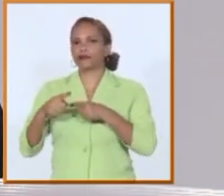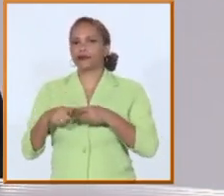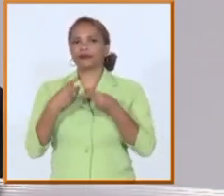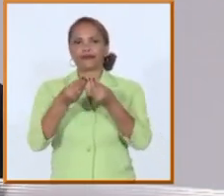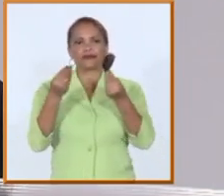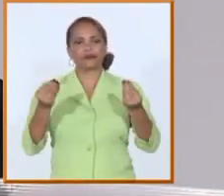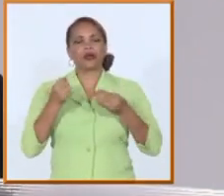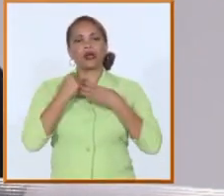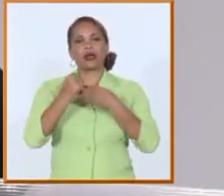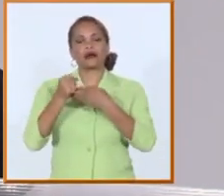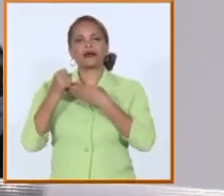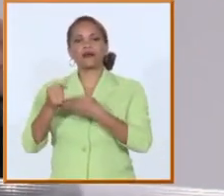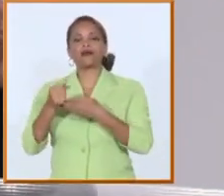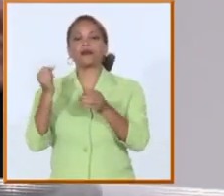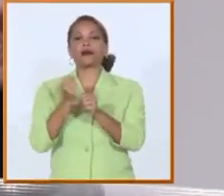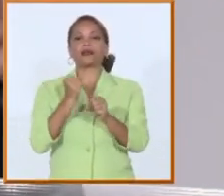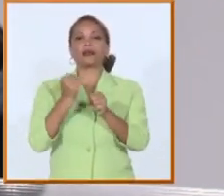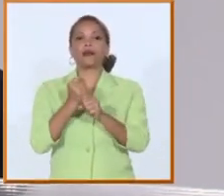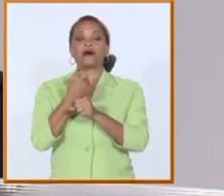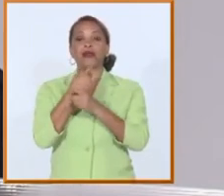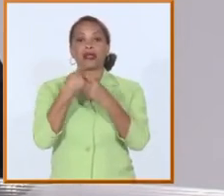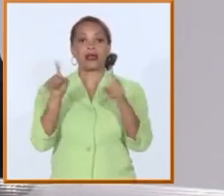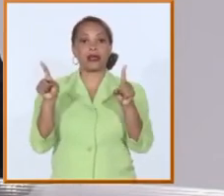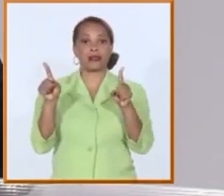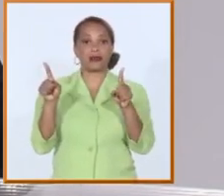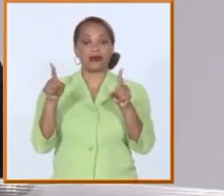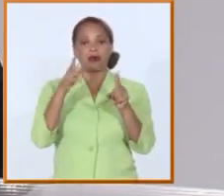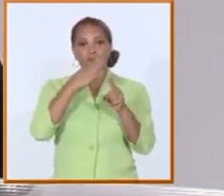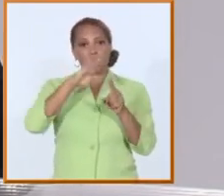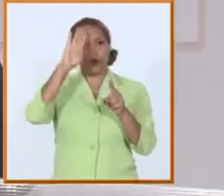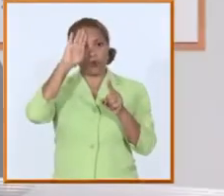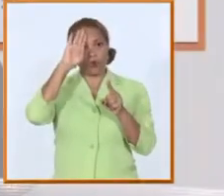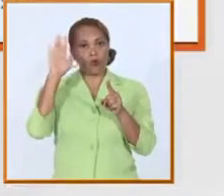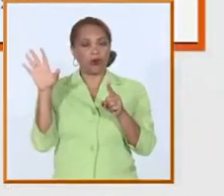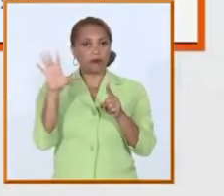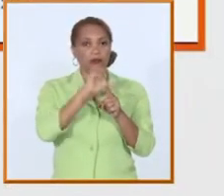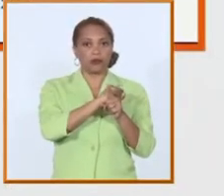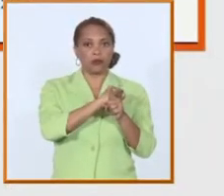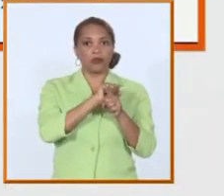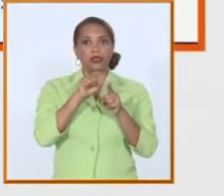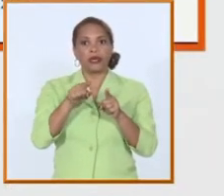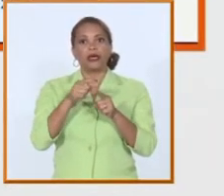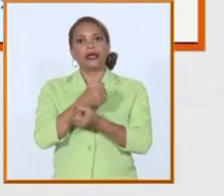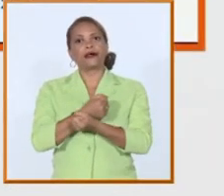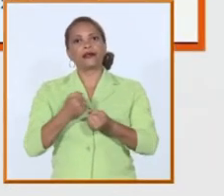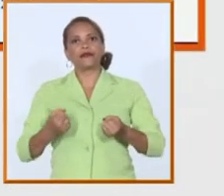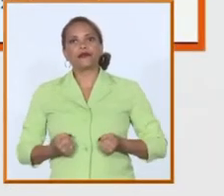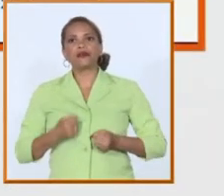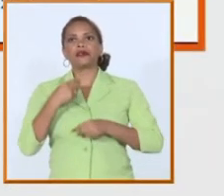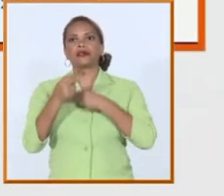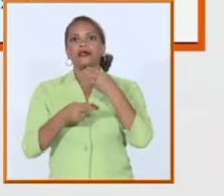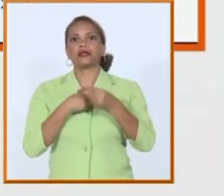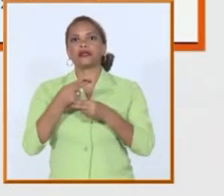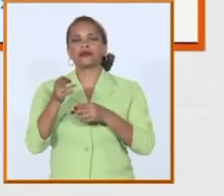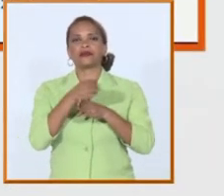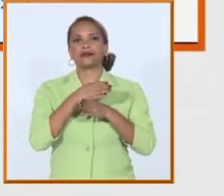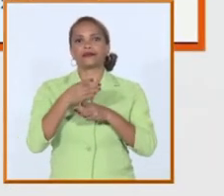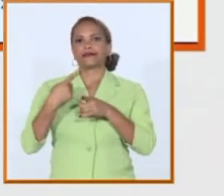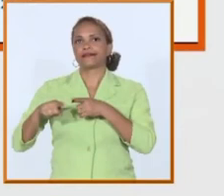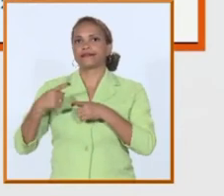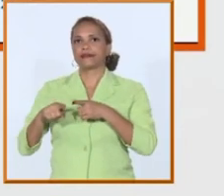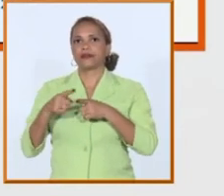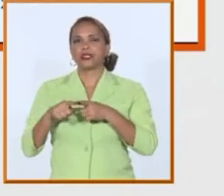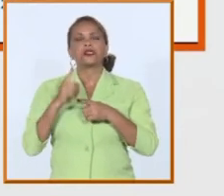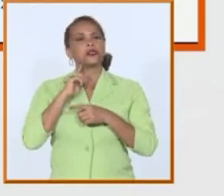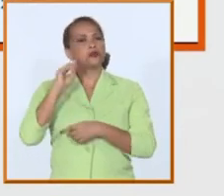trabajo nacional o este esfuerzo nacional se han gestionado oportunamente y estamos seguros que no va